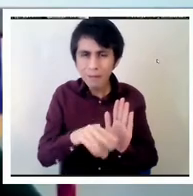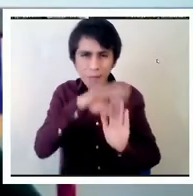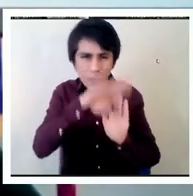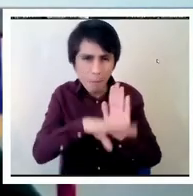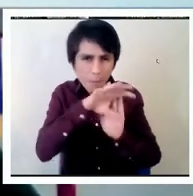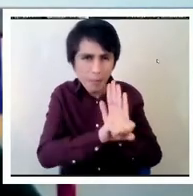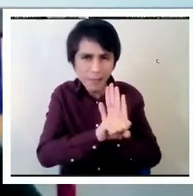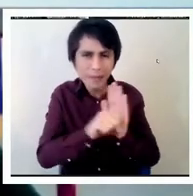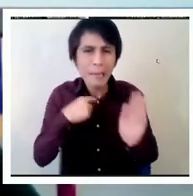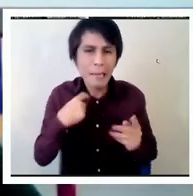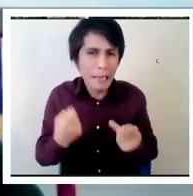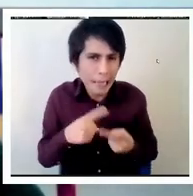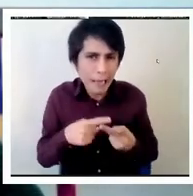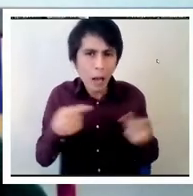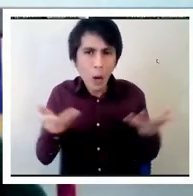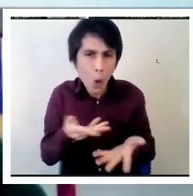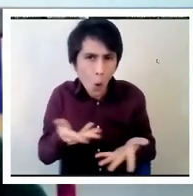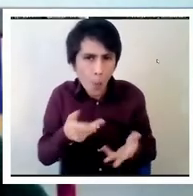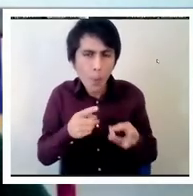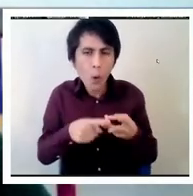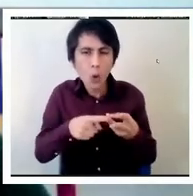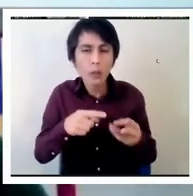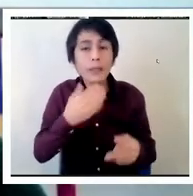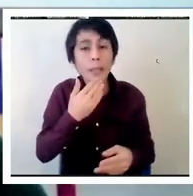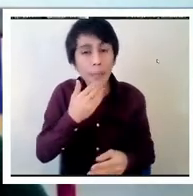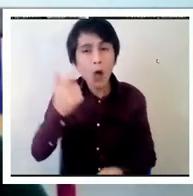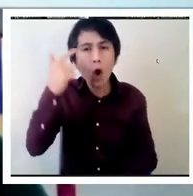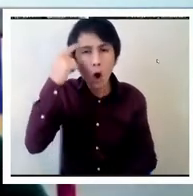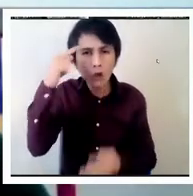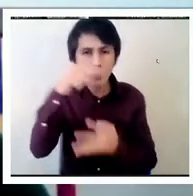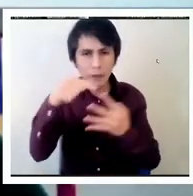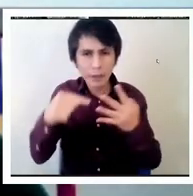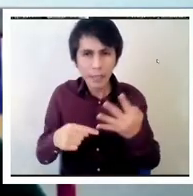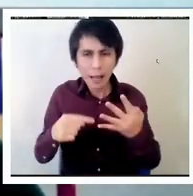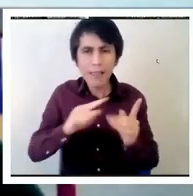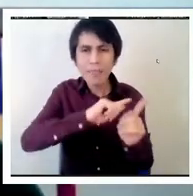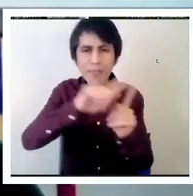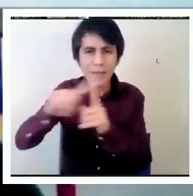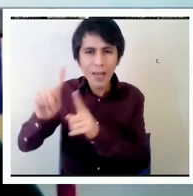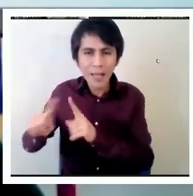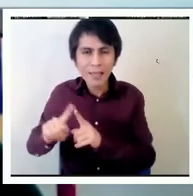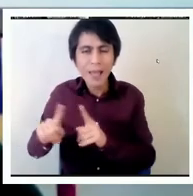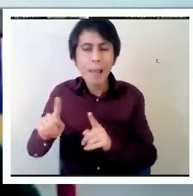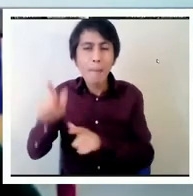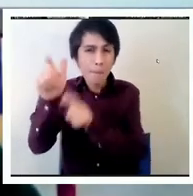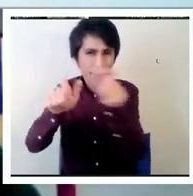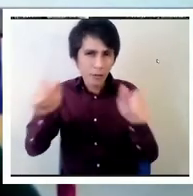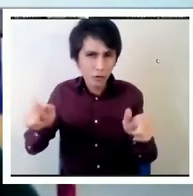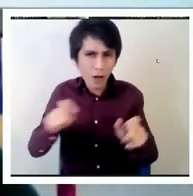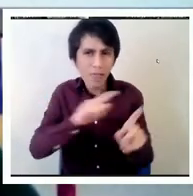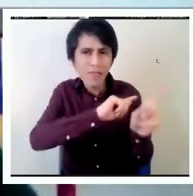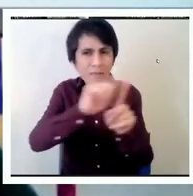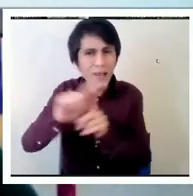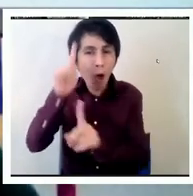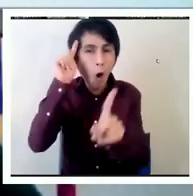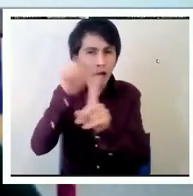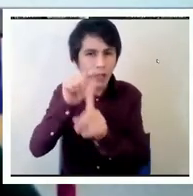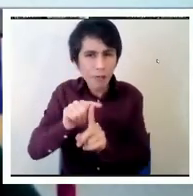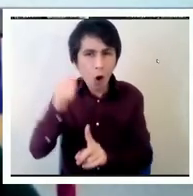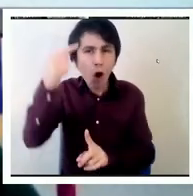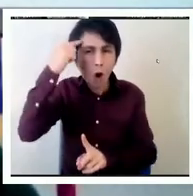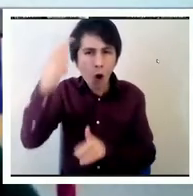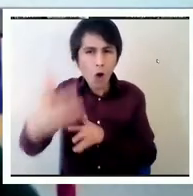cómo medirlo, y considerando, por cierto, distintos actores y propósitos. Siempre con el fin de tener